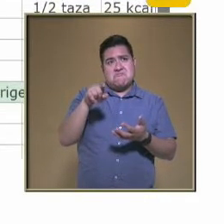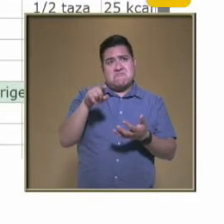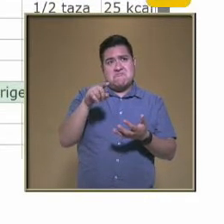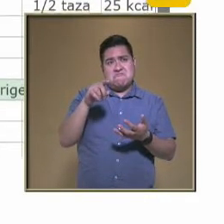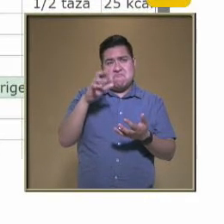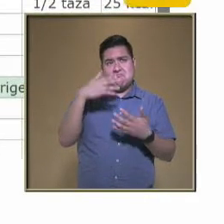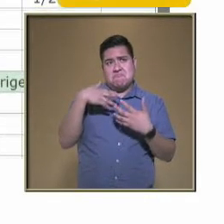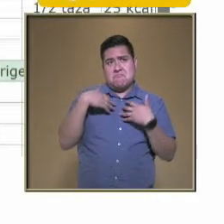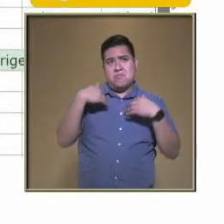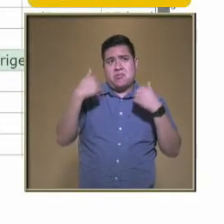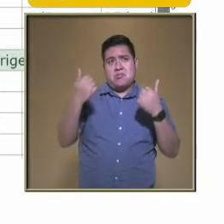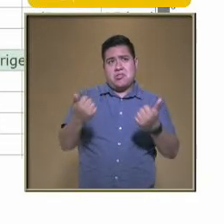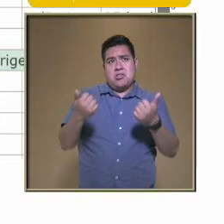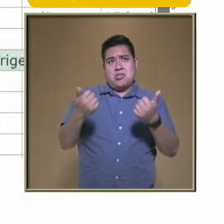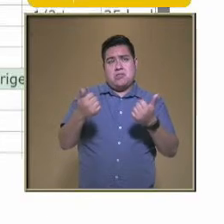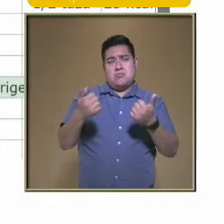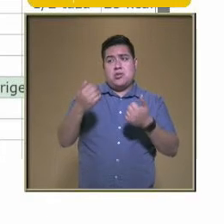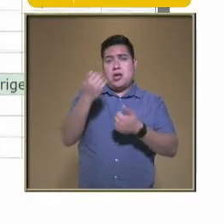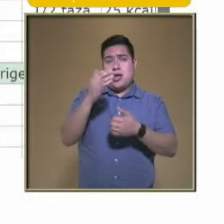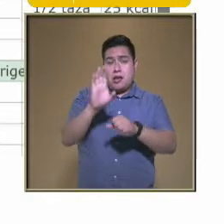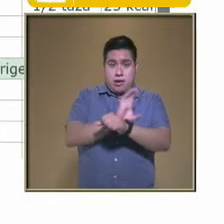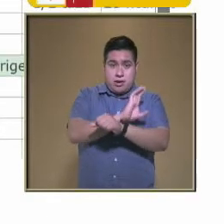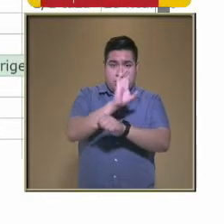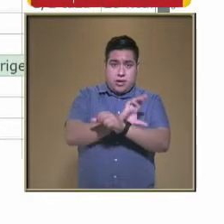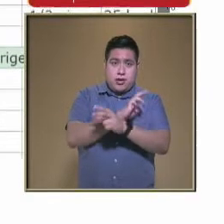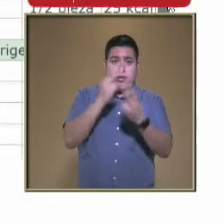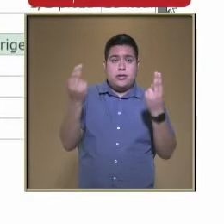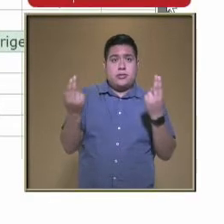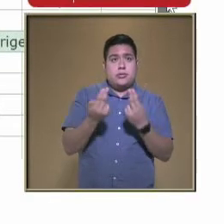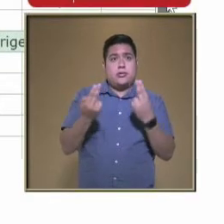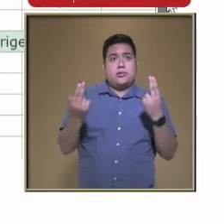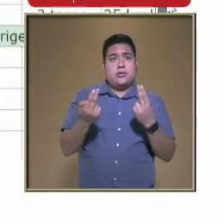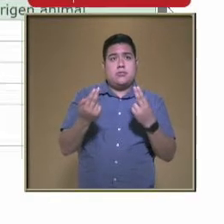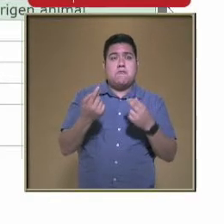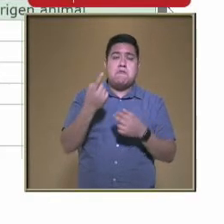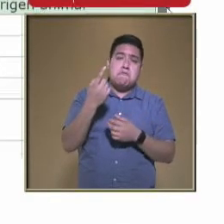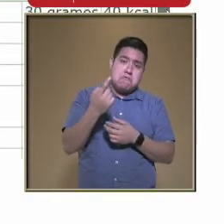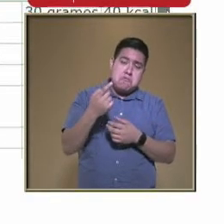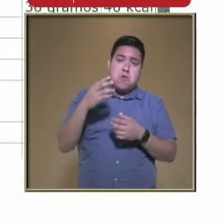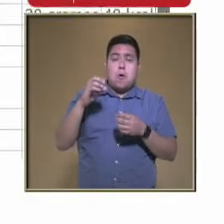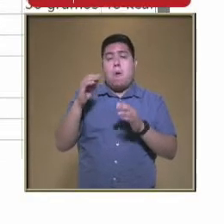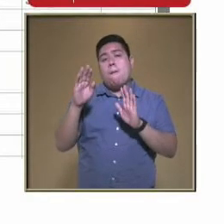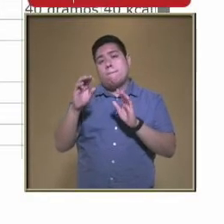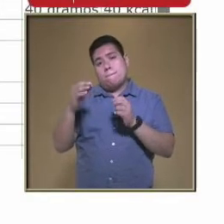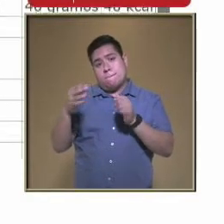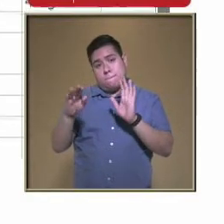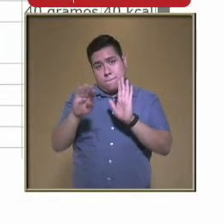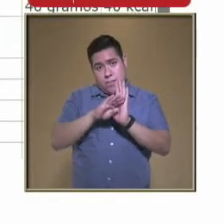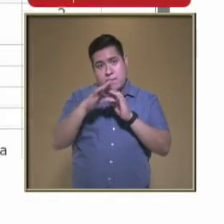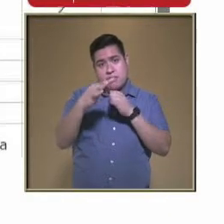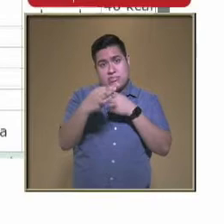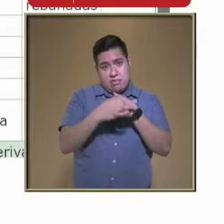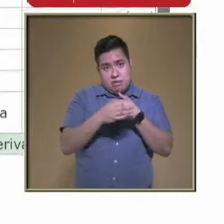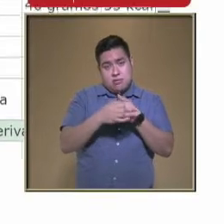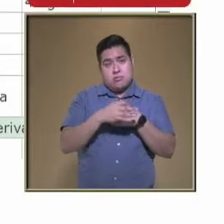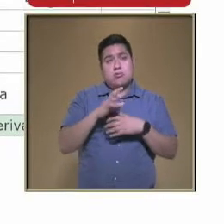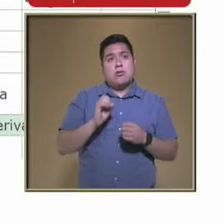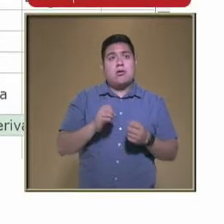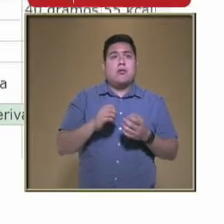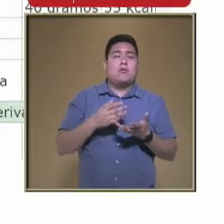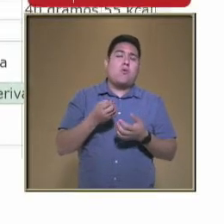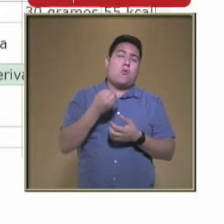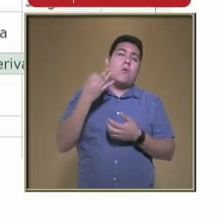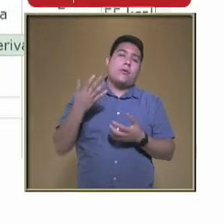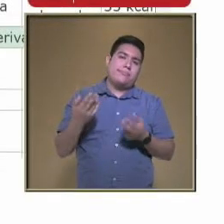De cuántas calorías Tienen Y cuánta cantidad Si es una pieza Un media taza Cuatro piezas Treinta gramos